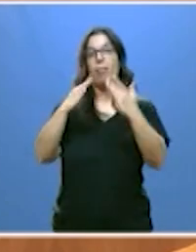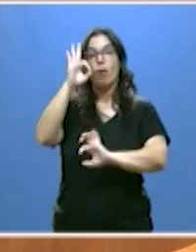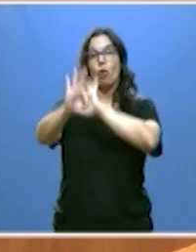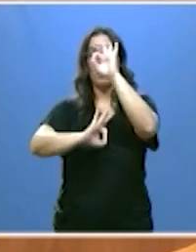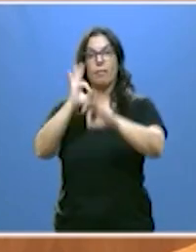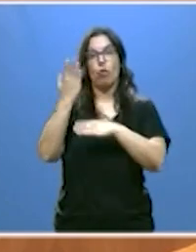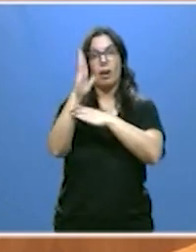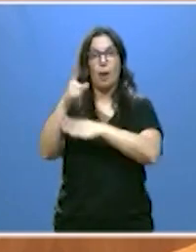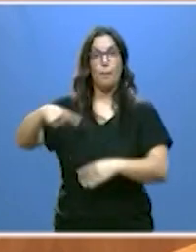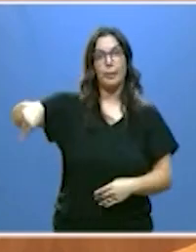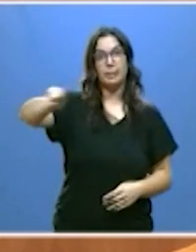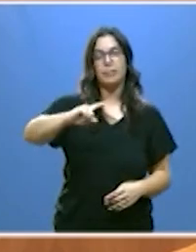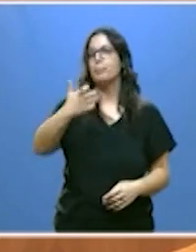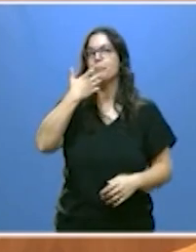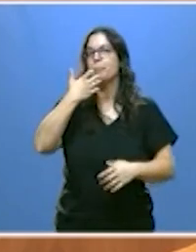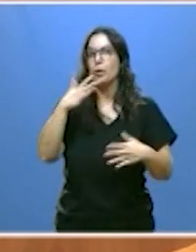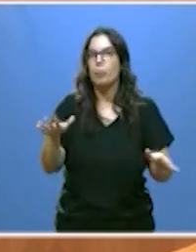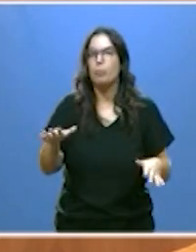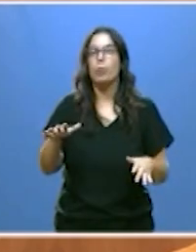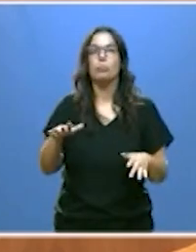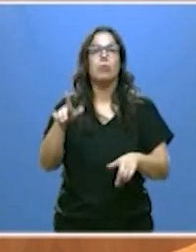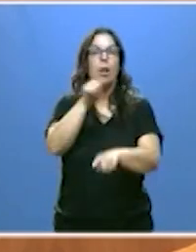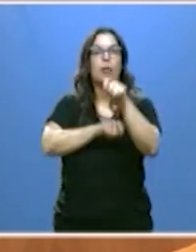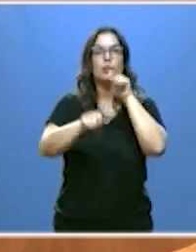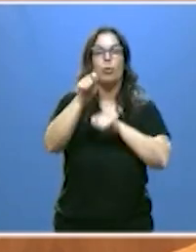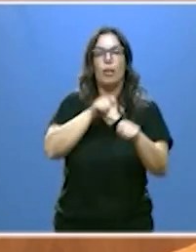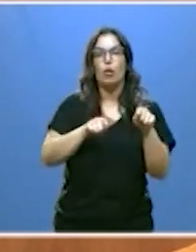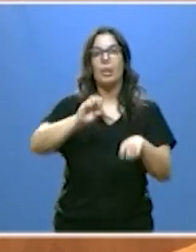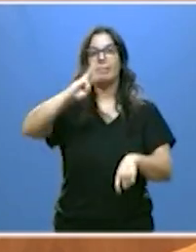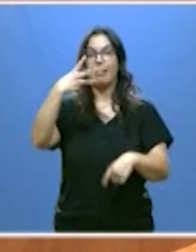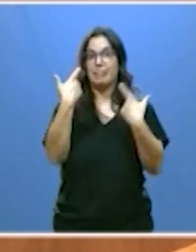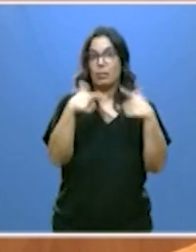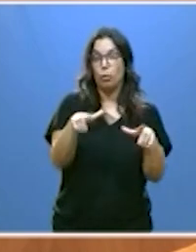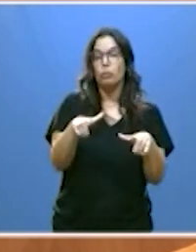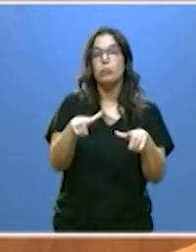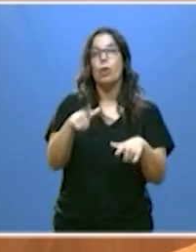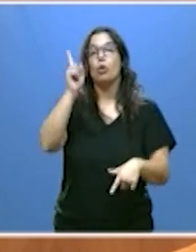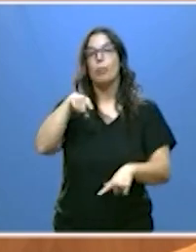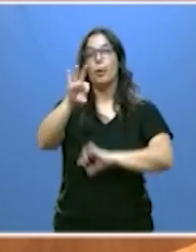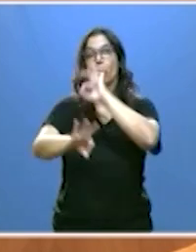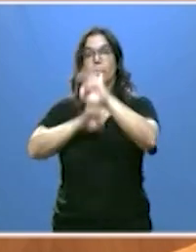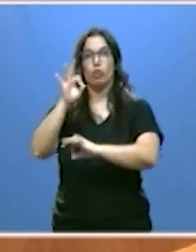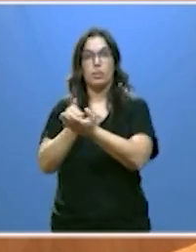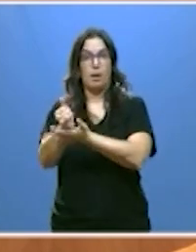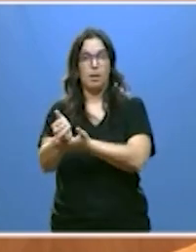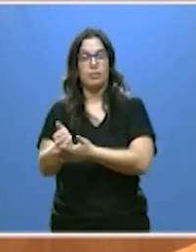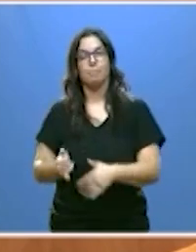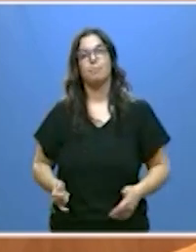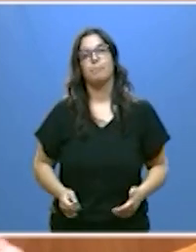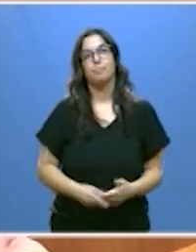representativas, como, por ejemplo, las asociaciones del tercer sector o las organizaciones agrarias.